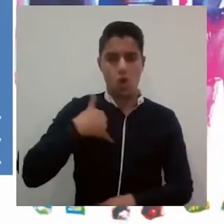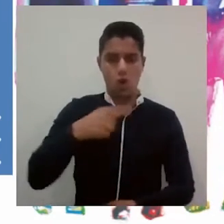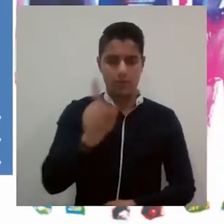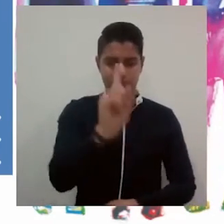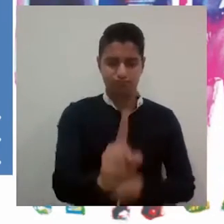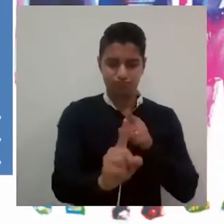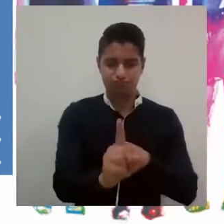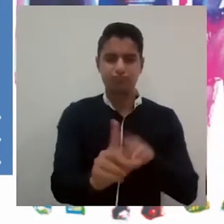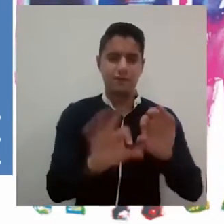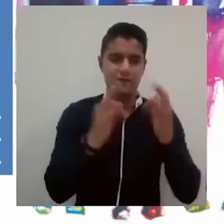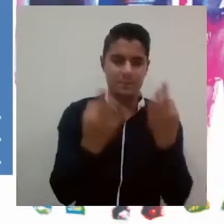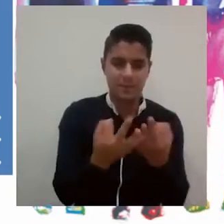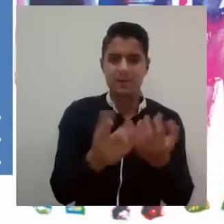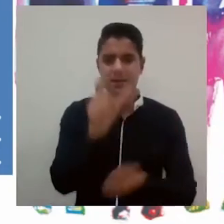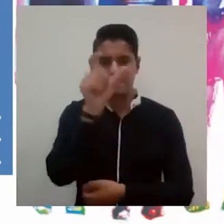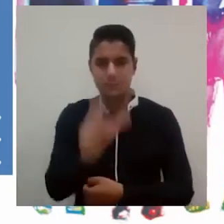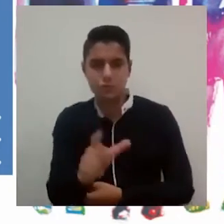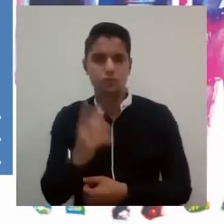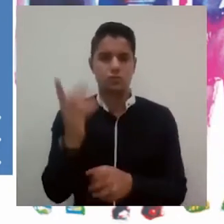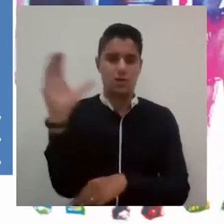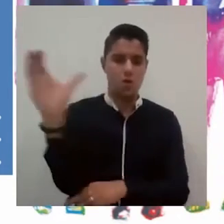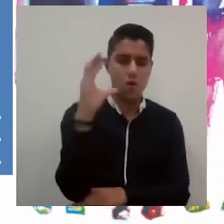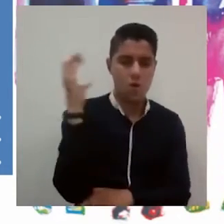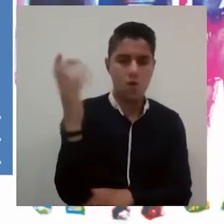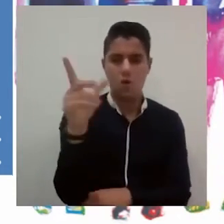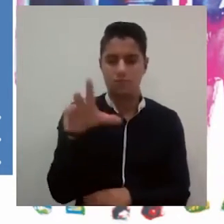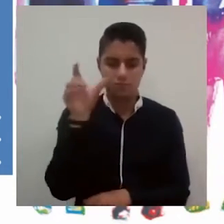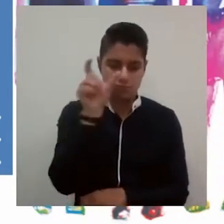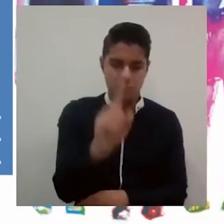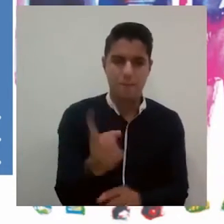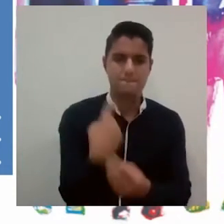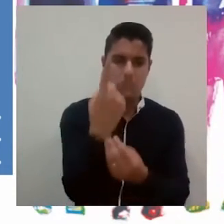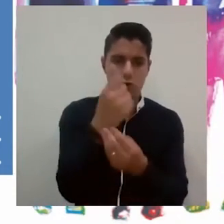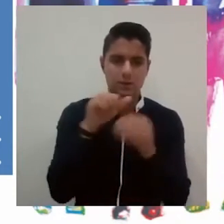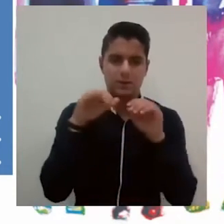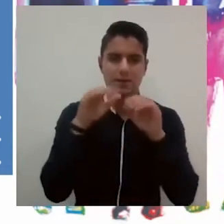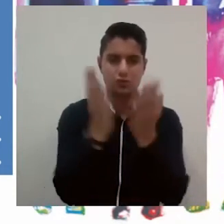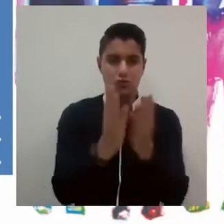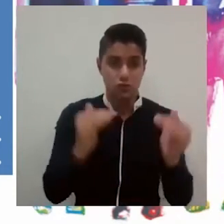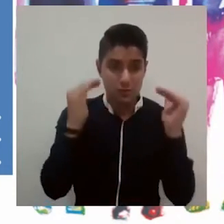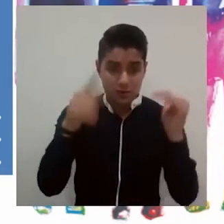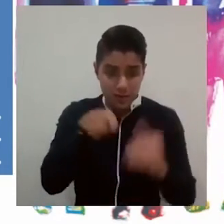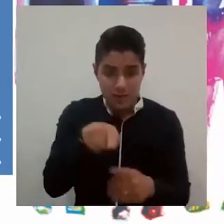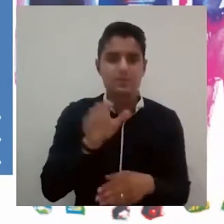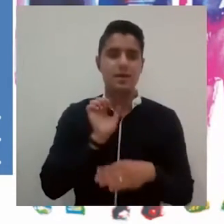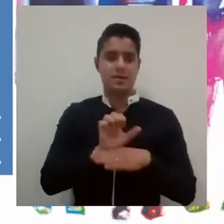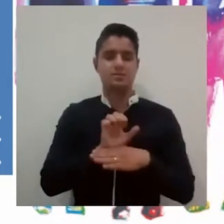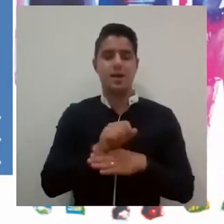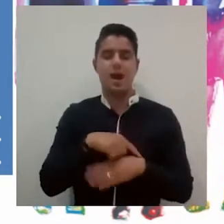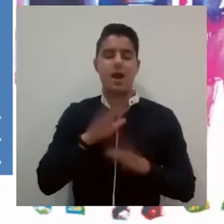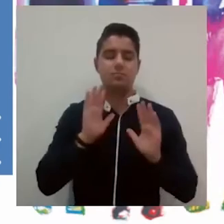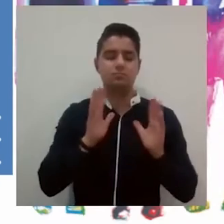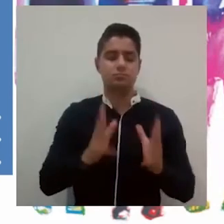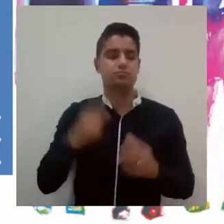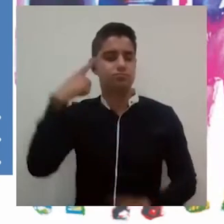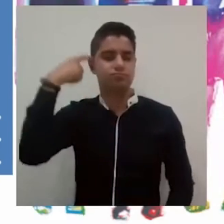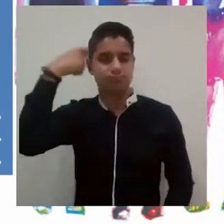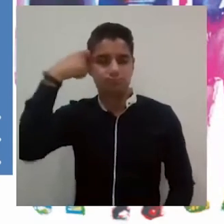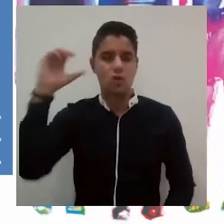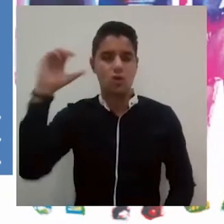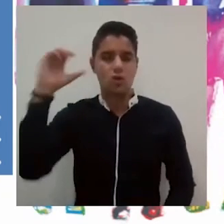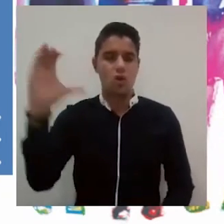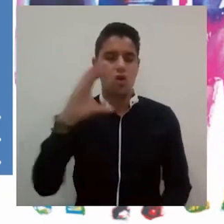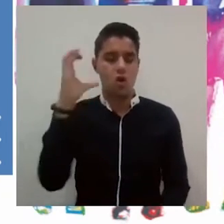pone en el centro al joven, a la familia, al funcionario, al país y a sus políticas en educación superior, es una entidad que